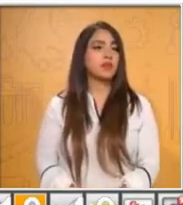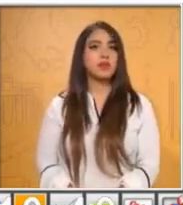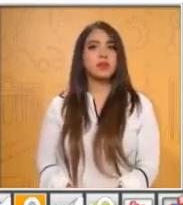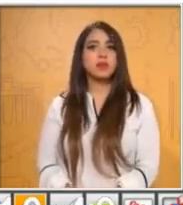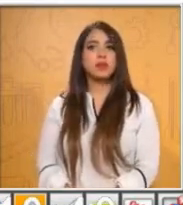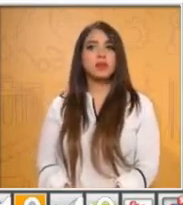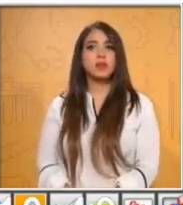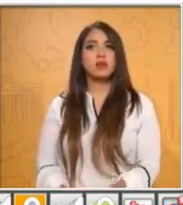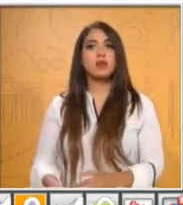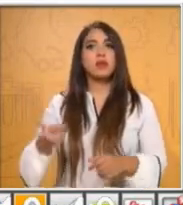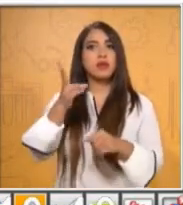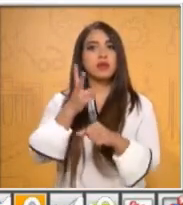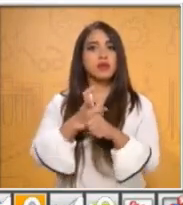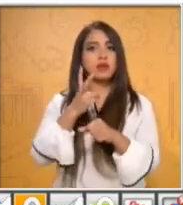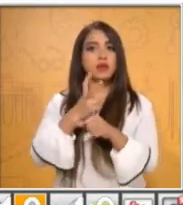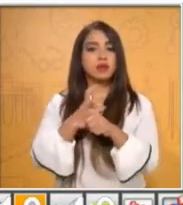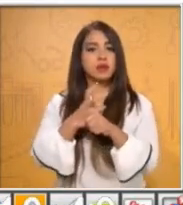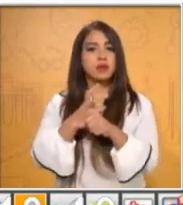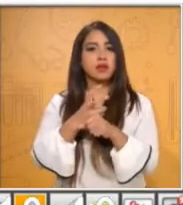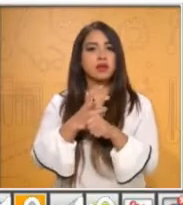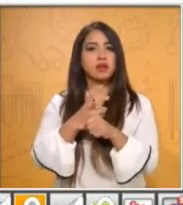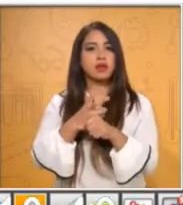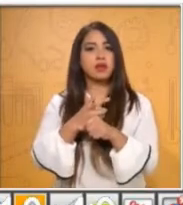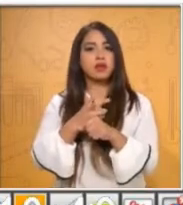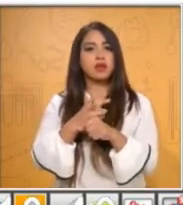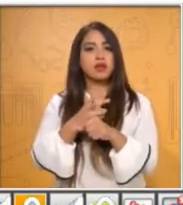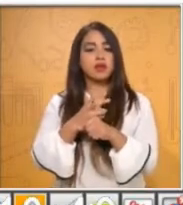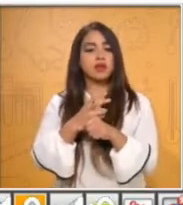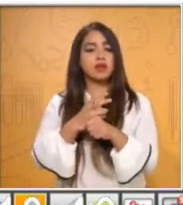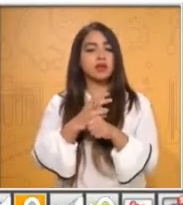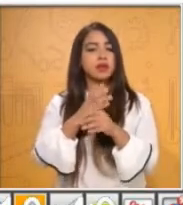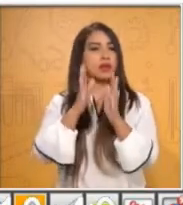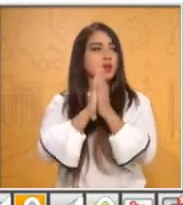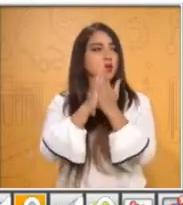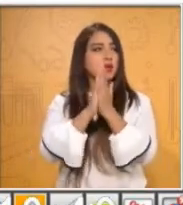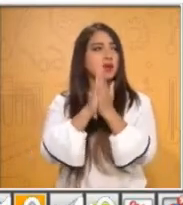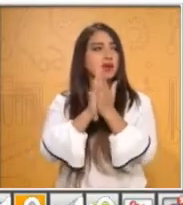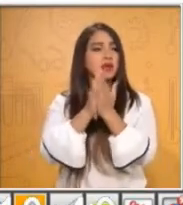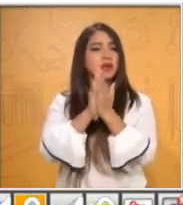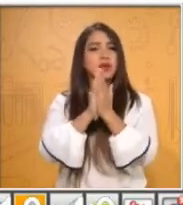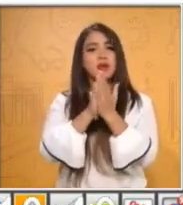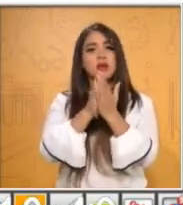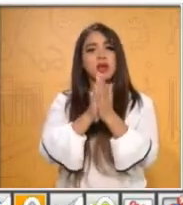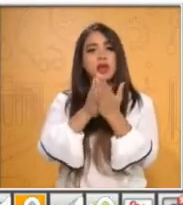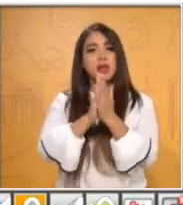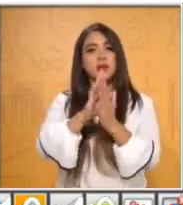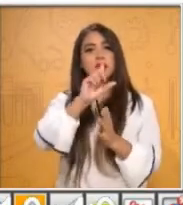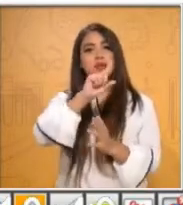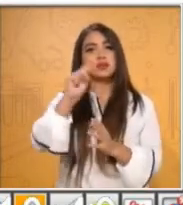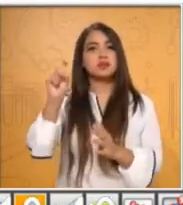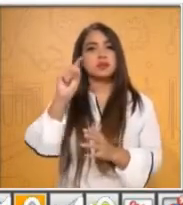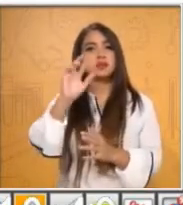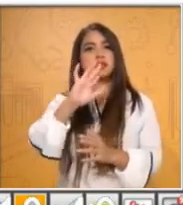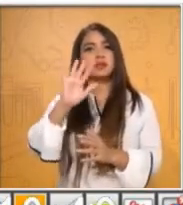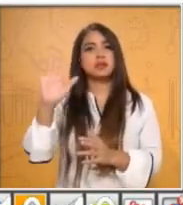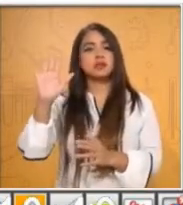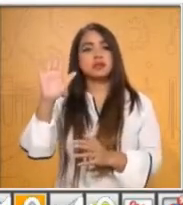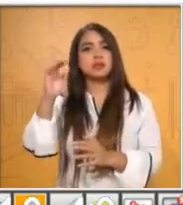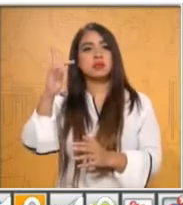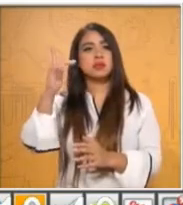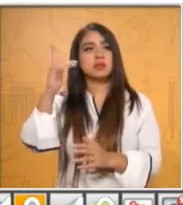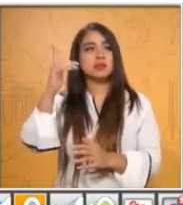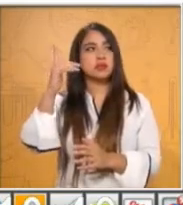materia matemáticas, página 157. En tu libro está marcado como la